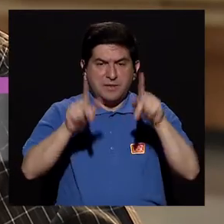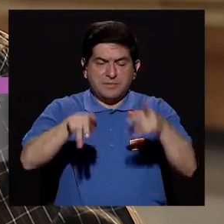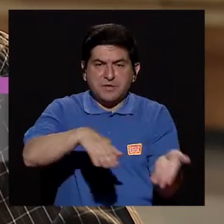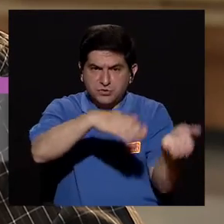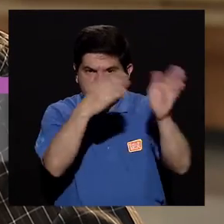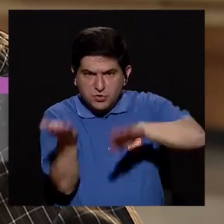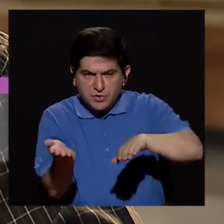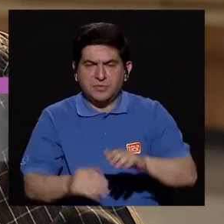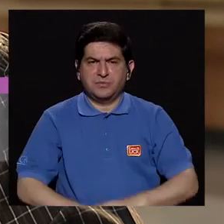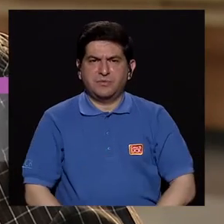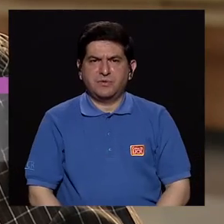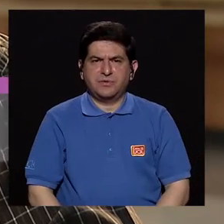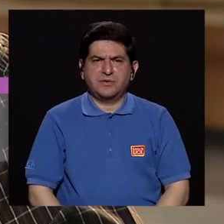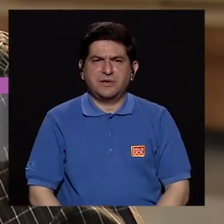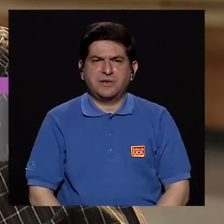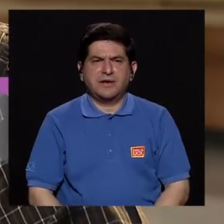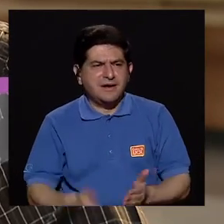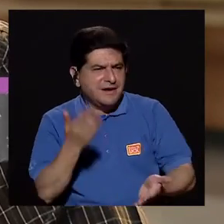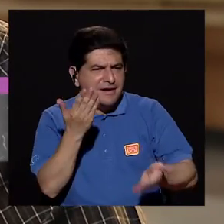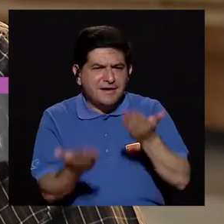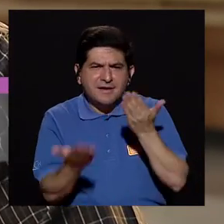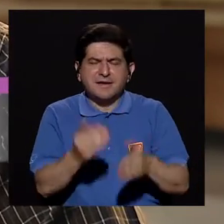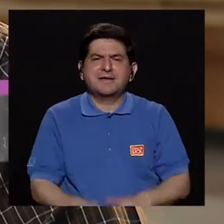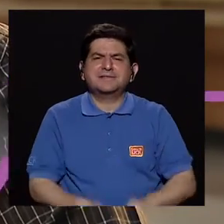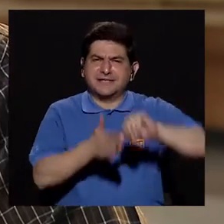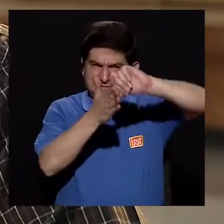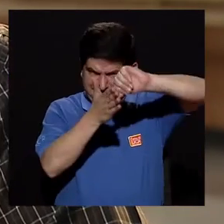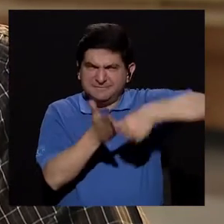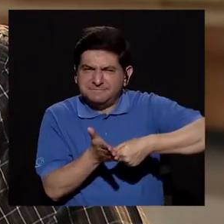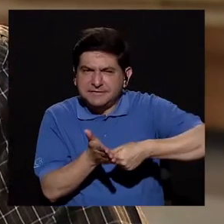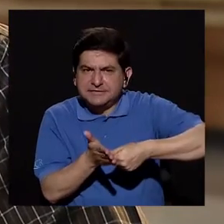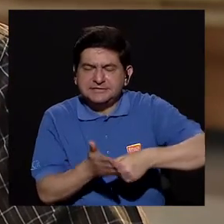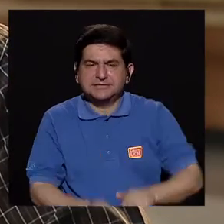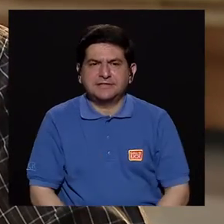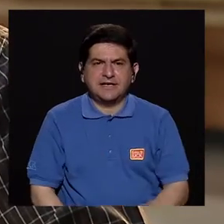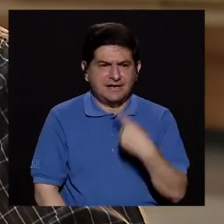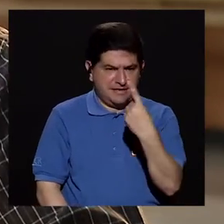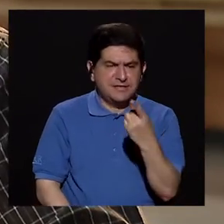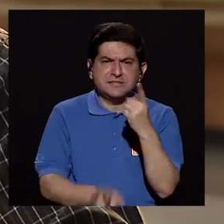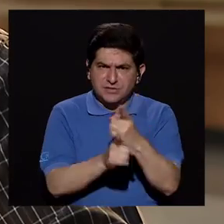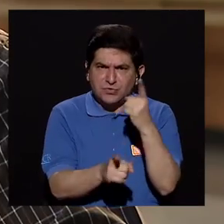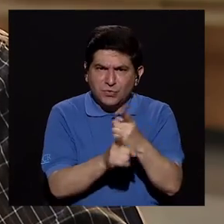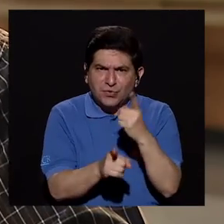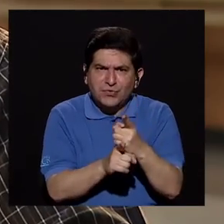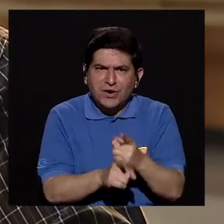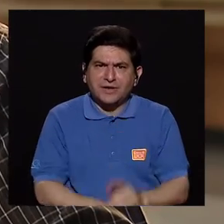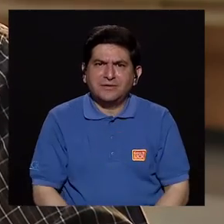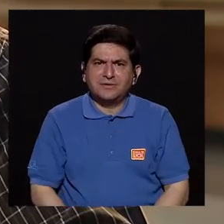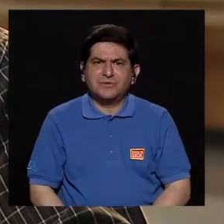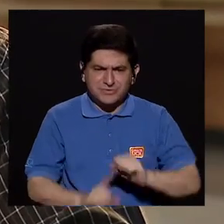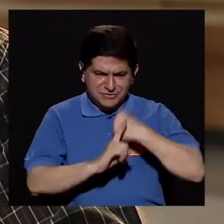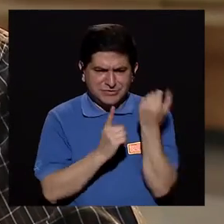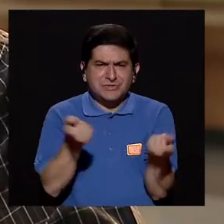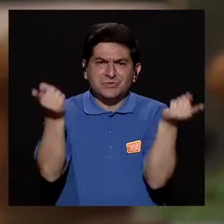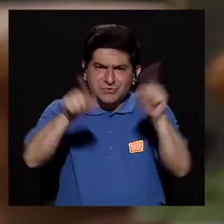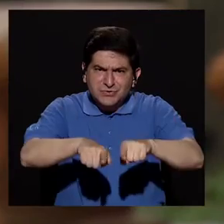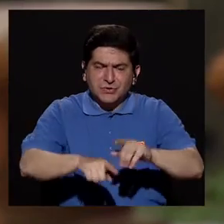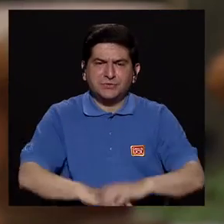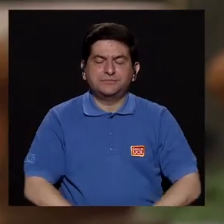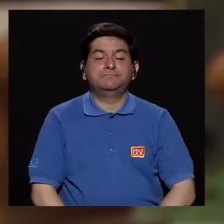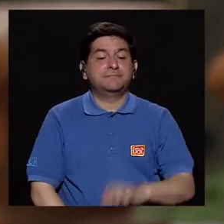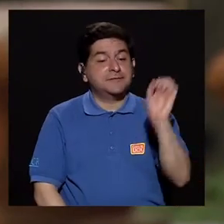Yo quisiera que esta parte nos pueda reafirmar e indicarnos si efectivamente es así como sucede.